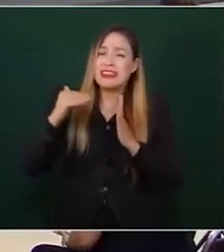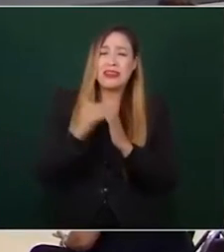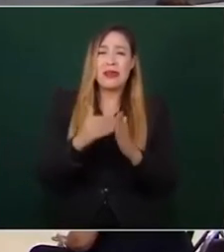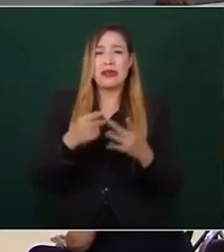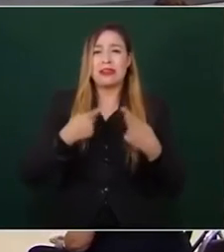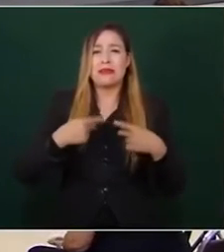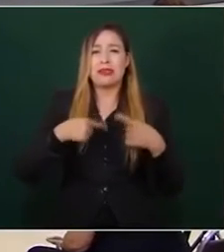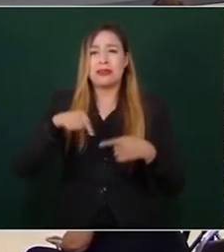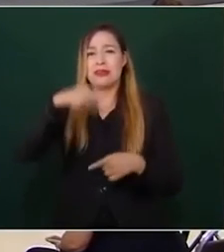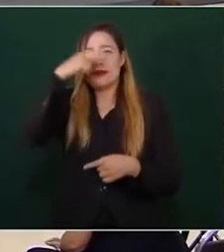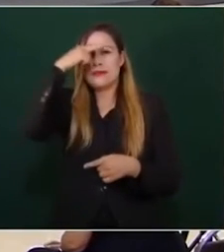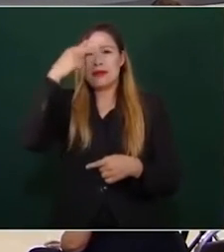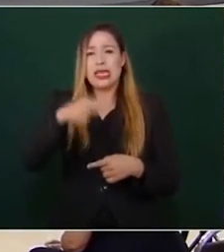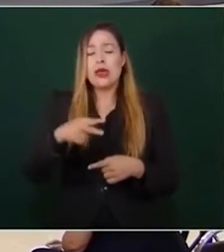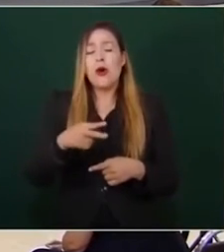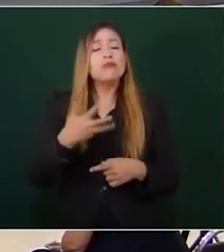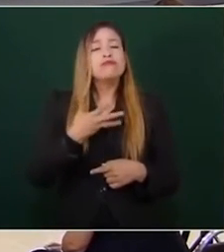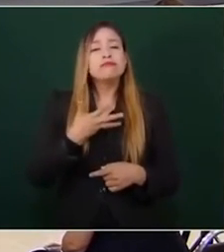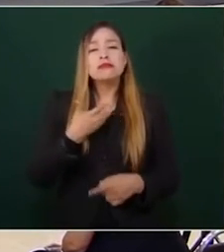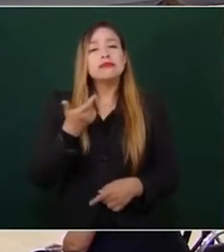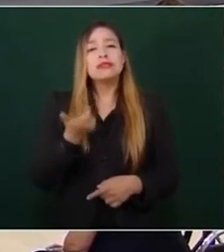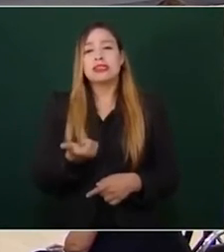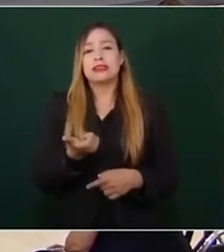para pagar colegiaturas.